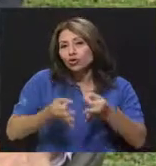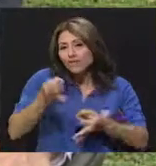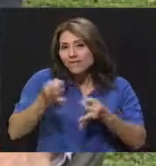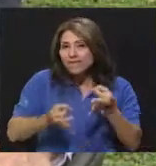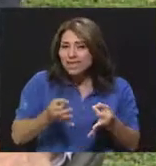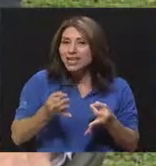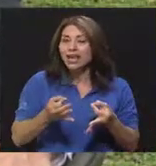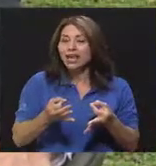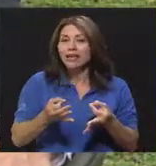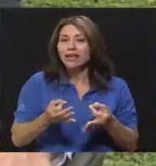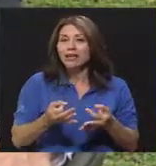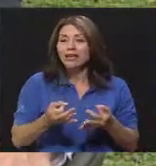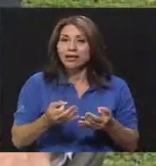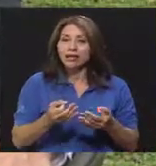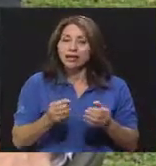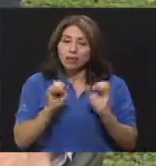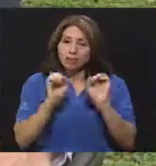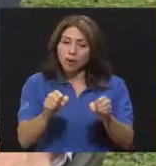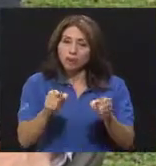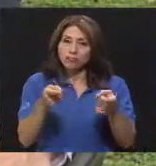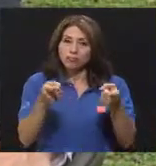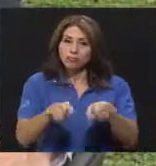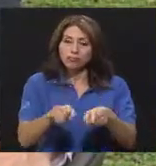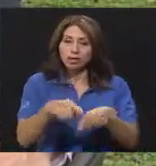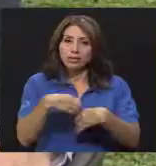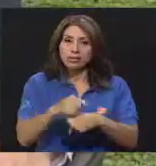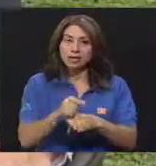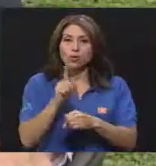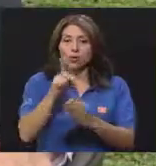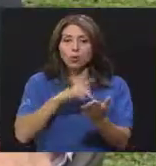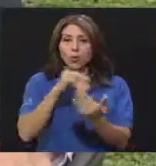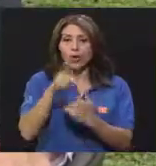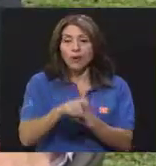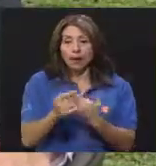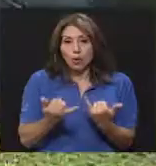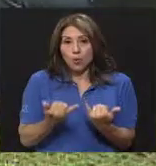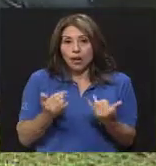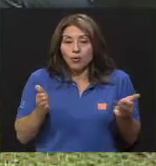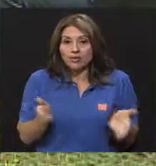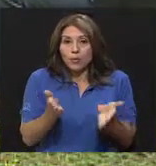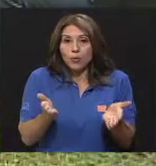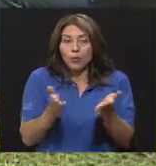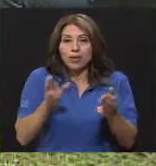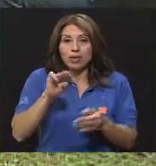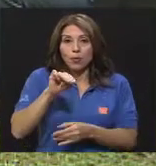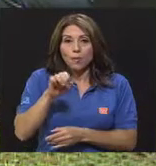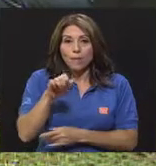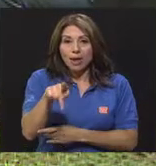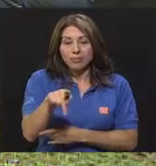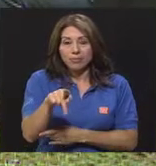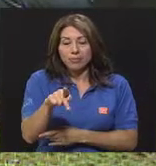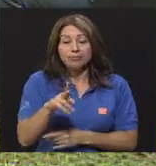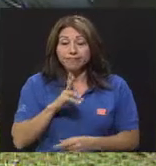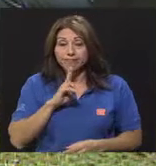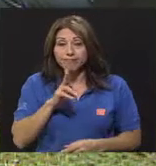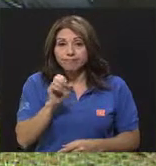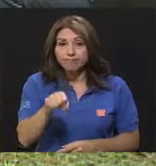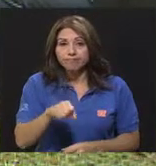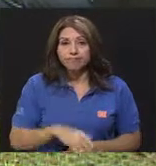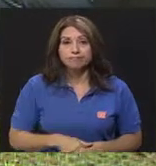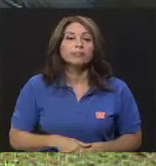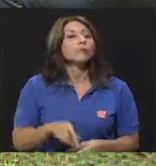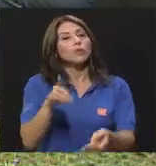más que necesario un programa como el que el MEP está promoviendo. Eso no hay la menor duda.